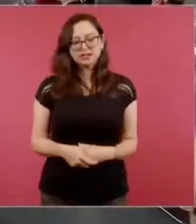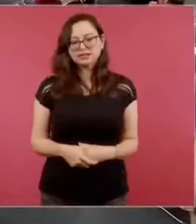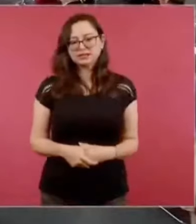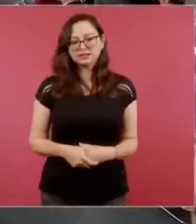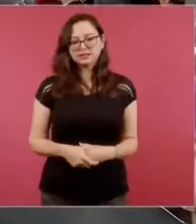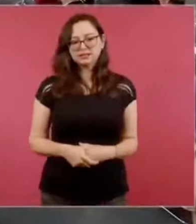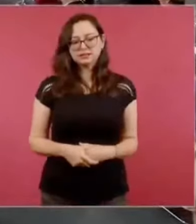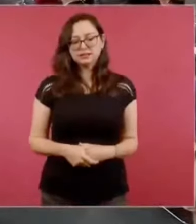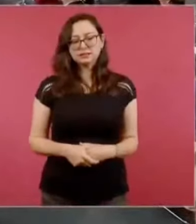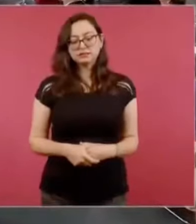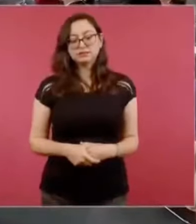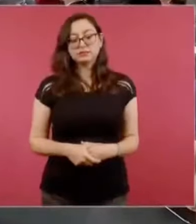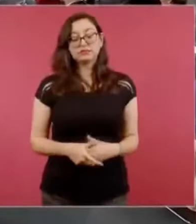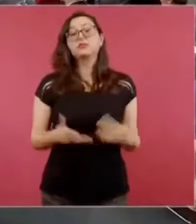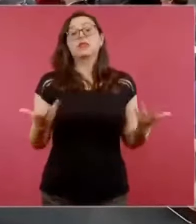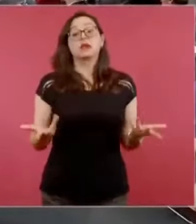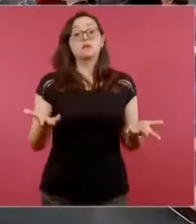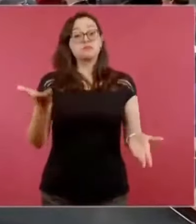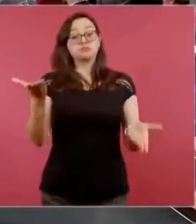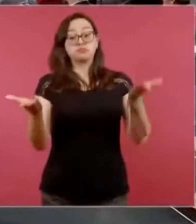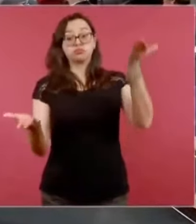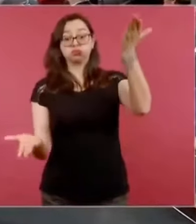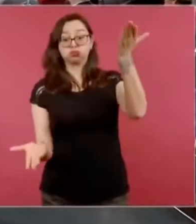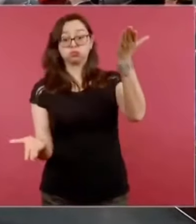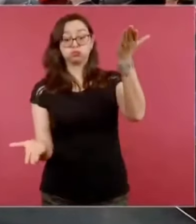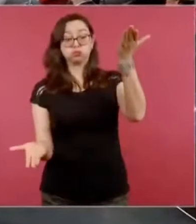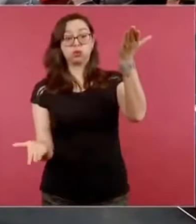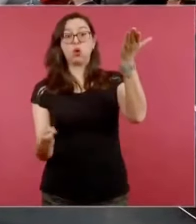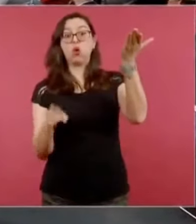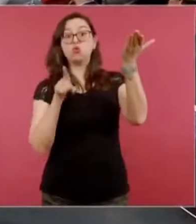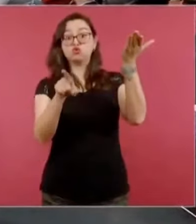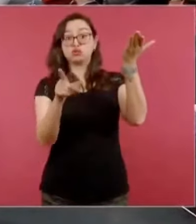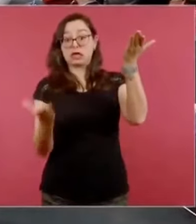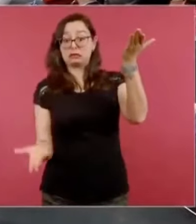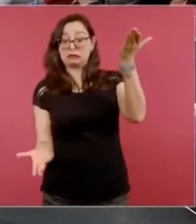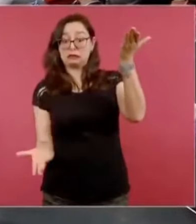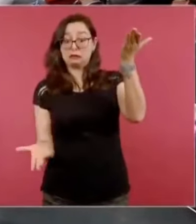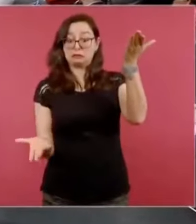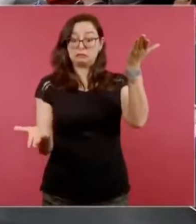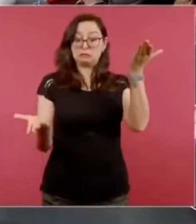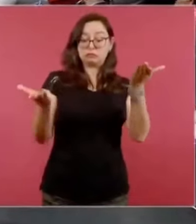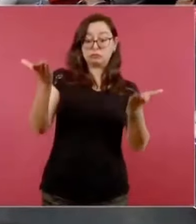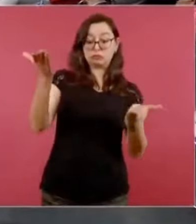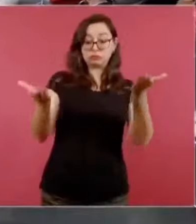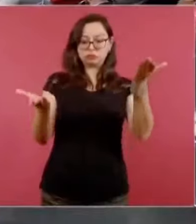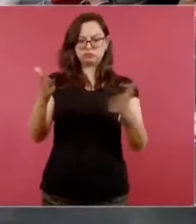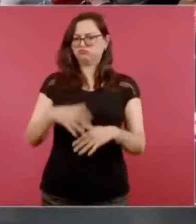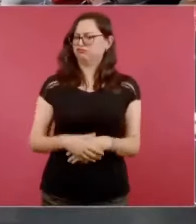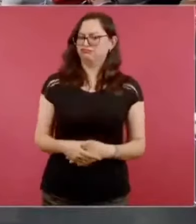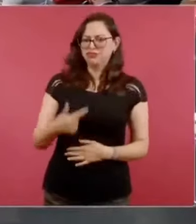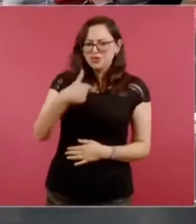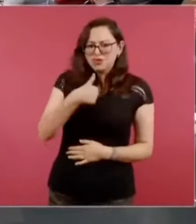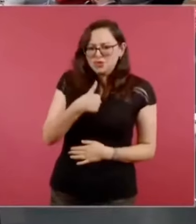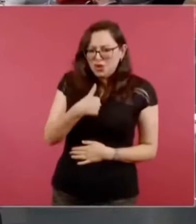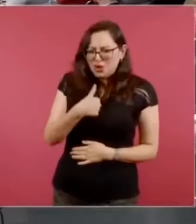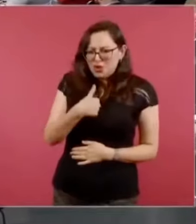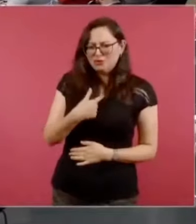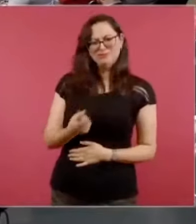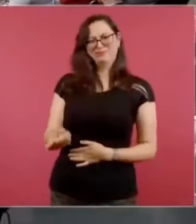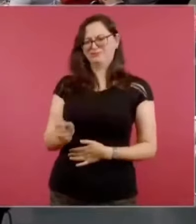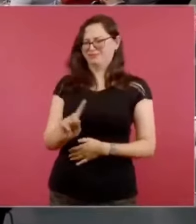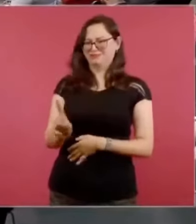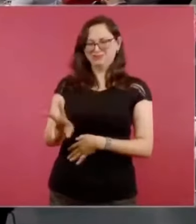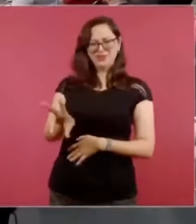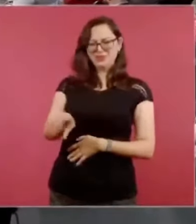desequilibrio entonces usted tendría que intervenir para ayudar a equilibrar la balanza? No, no, no, no. Yo lo que